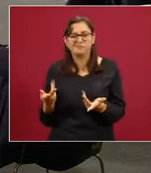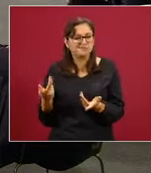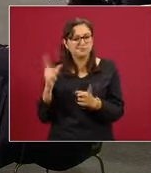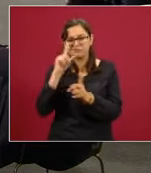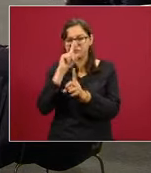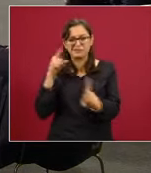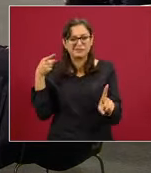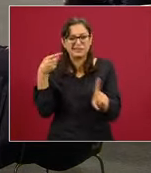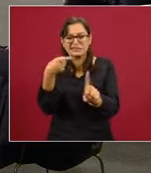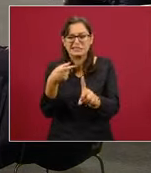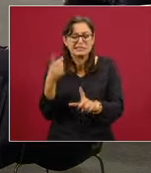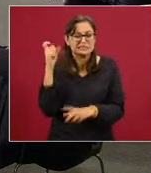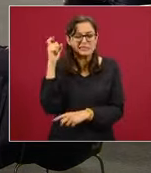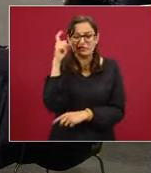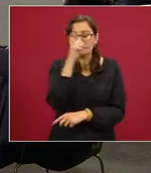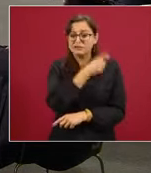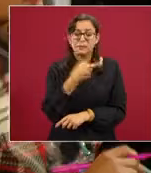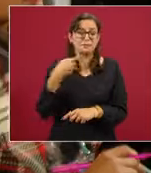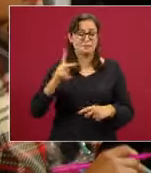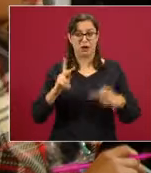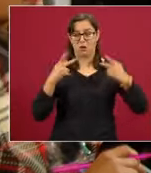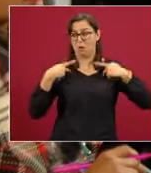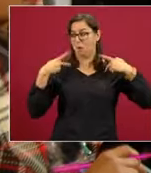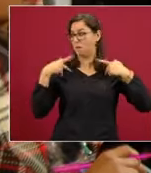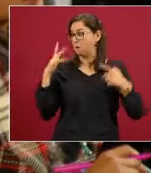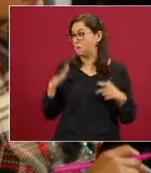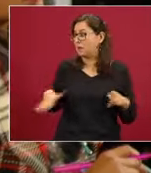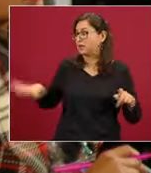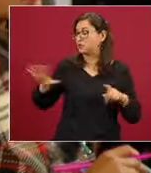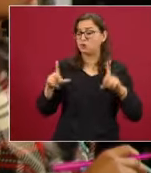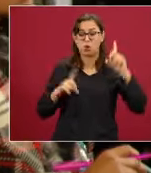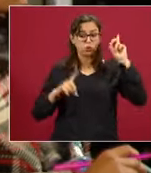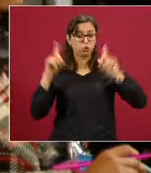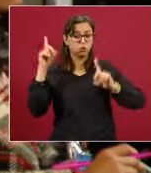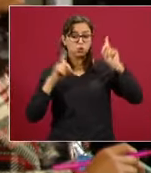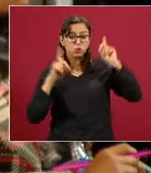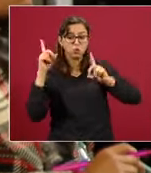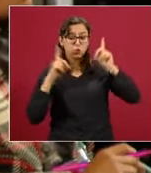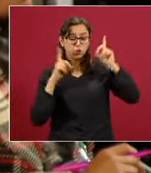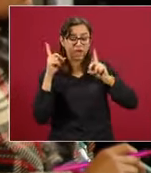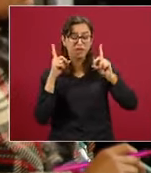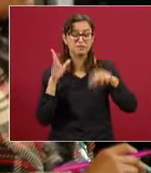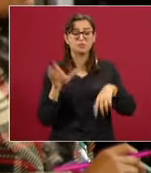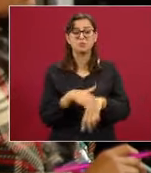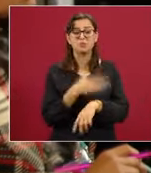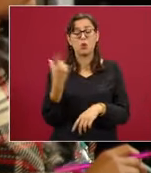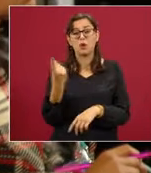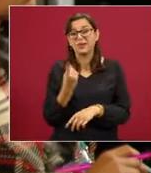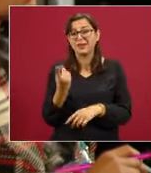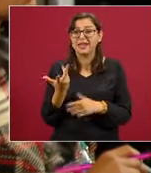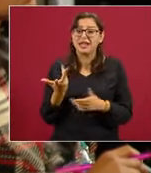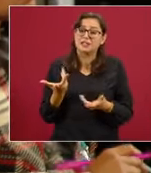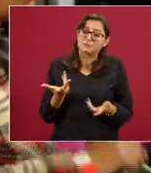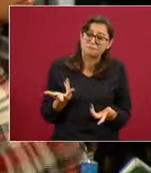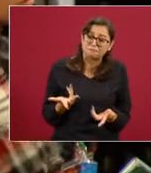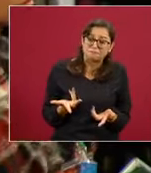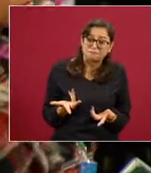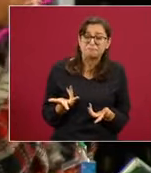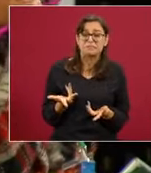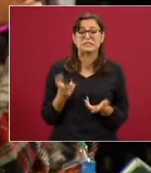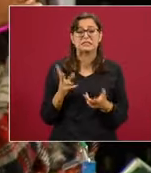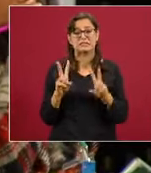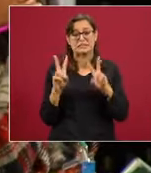se enfrentan, pero hay muchas dudas de la gente de qué va a pasar. Por ejemplo, con lo que estaba pendiente de las